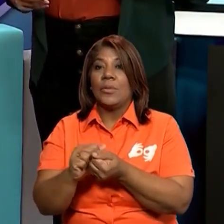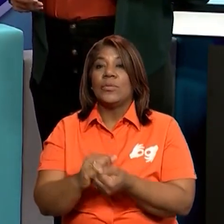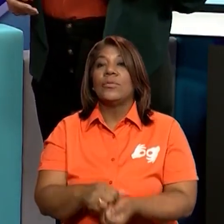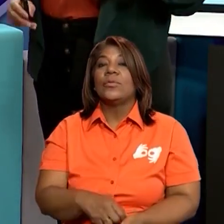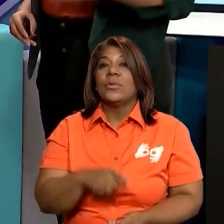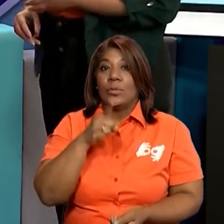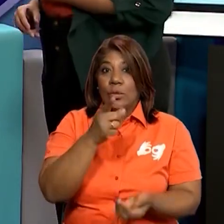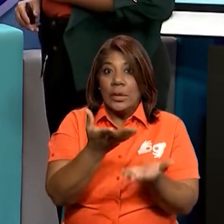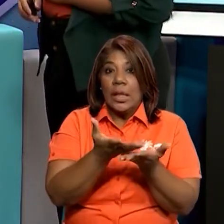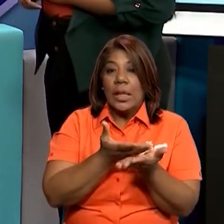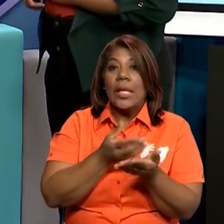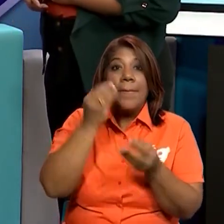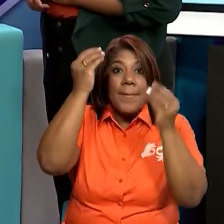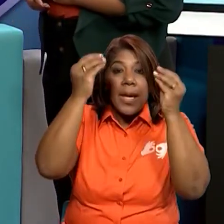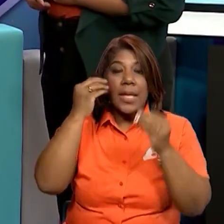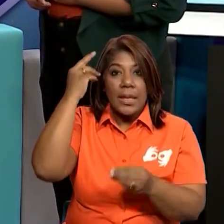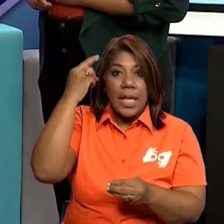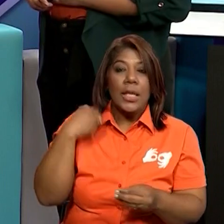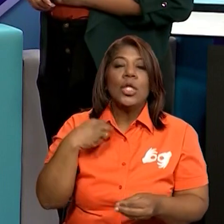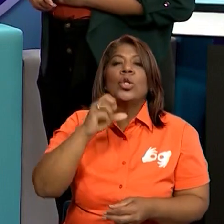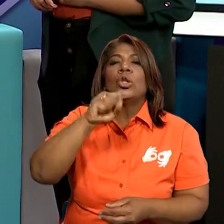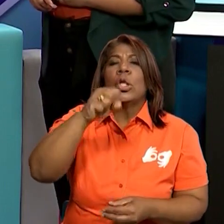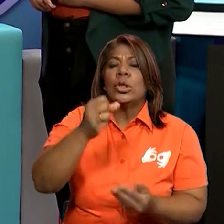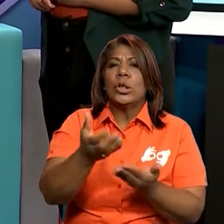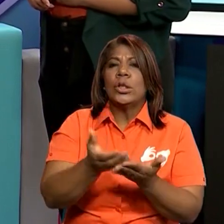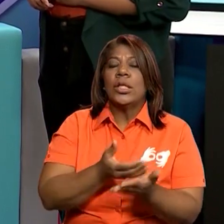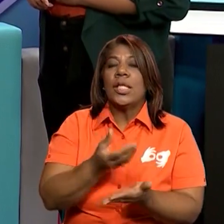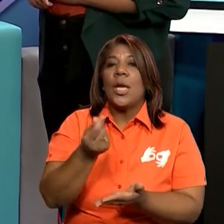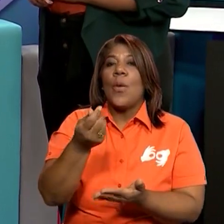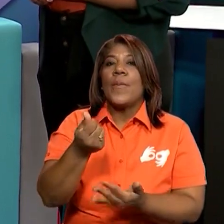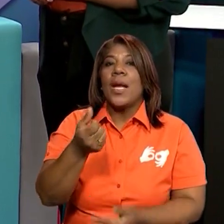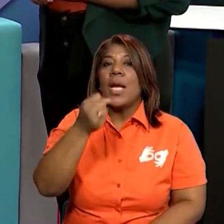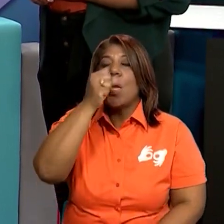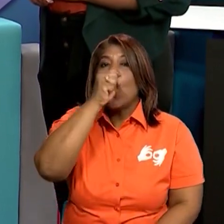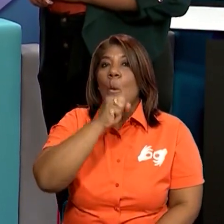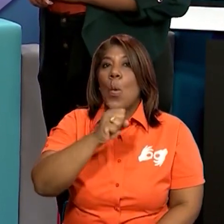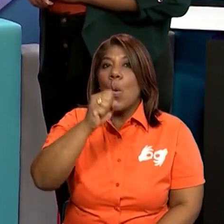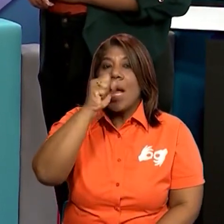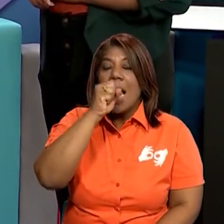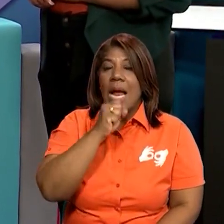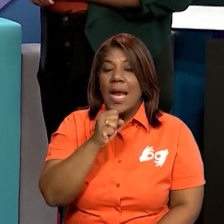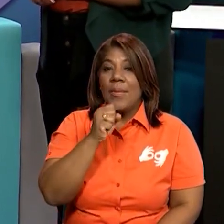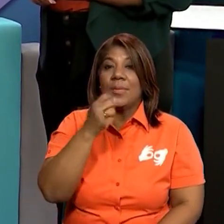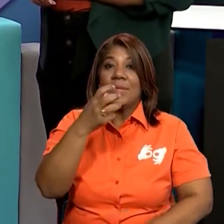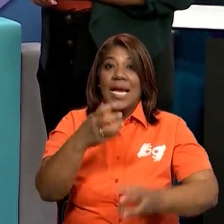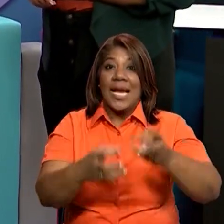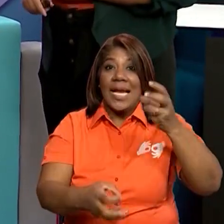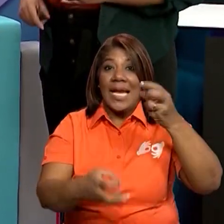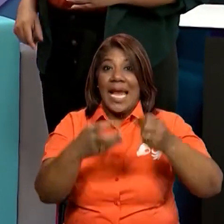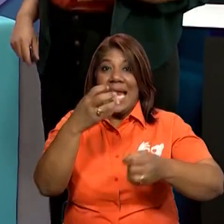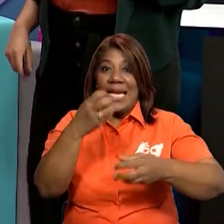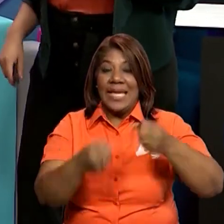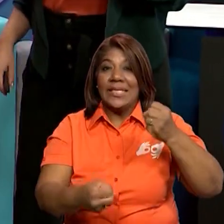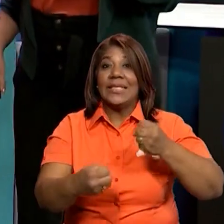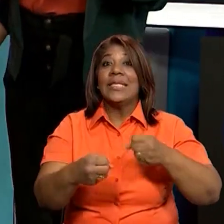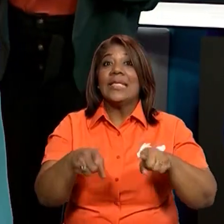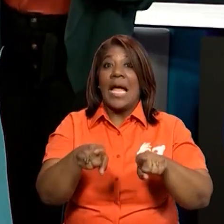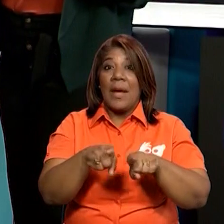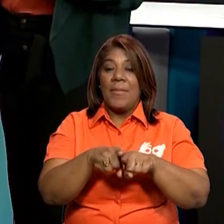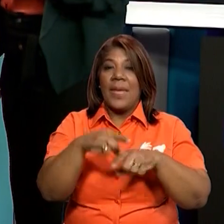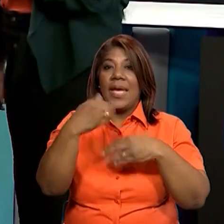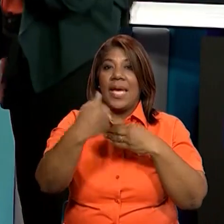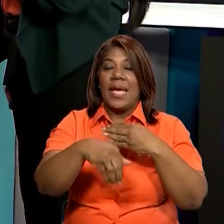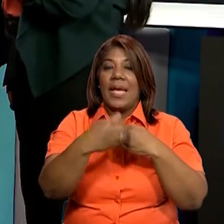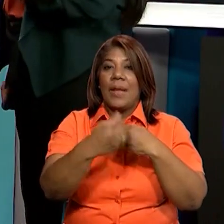sería fabuloso. Sí, a mí me gustaría comprar un helado, la leche y el pan. Ah, muy bien. Entonces, chicos,